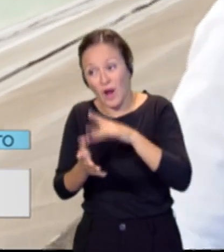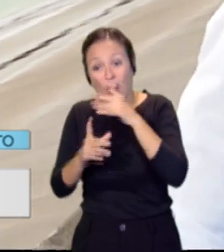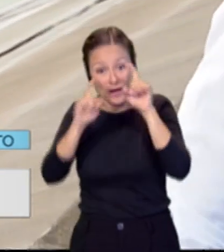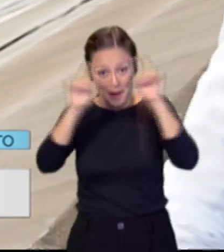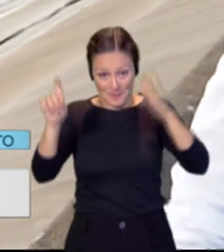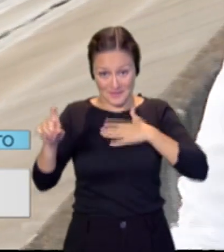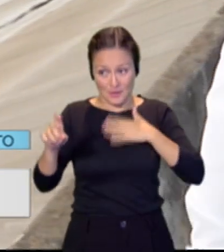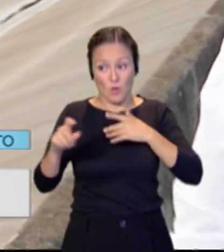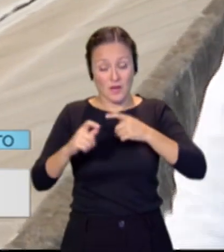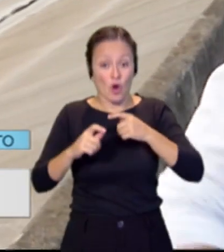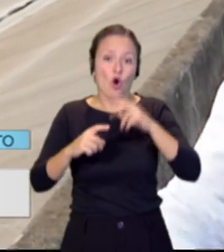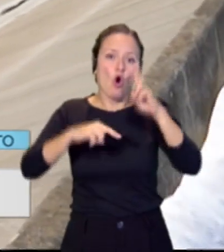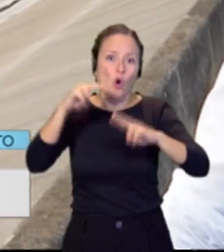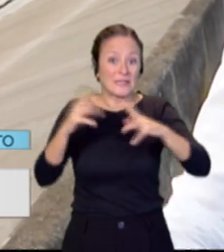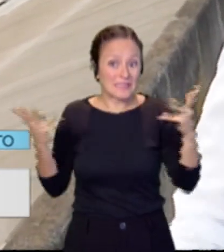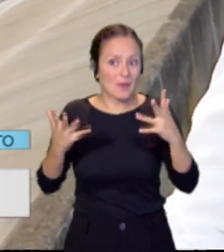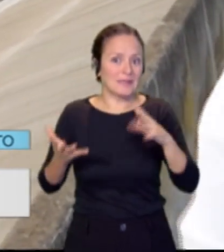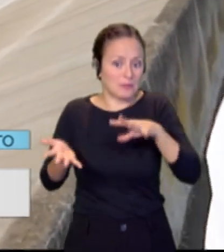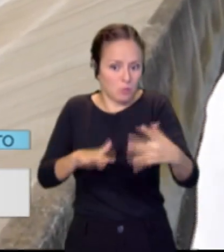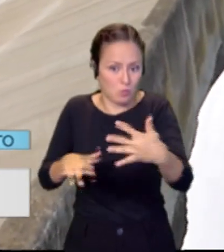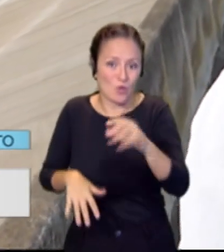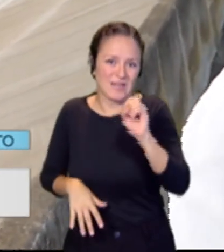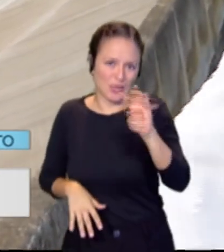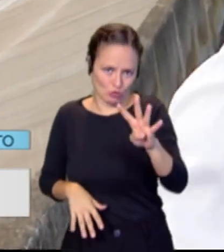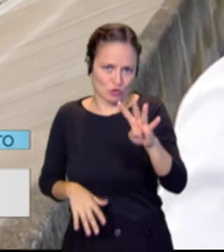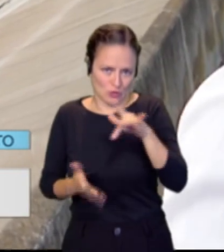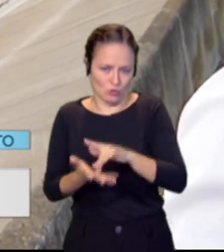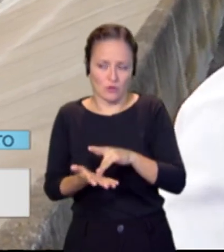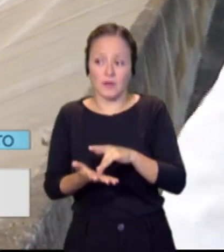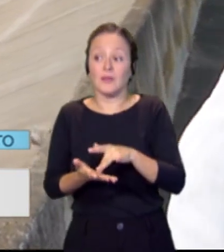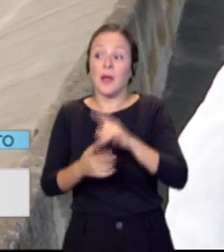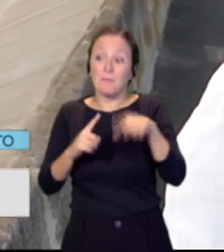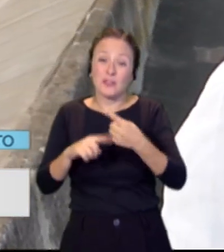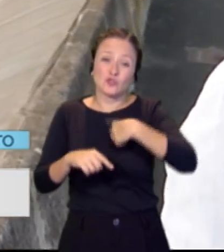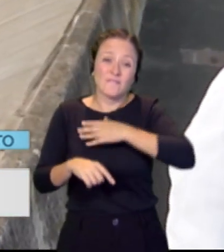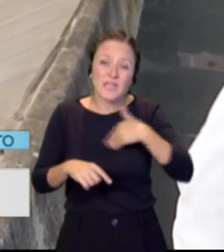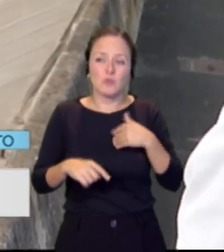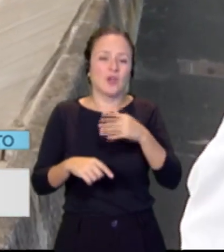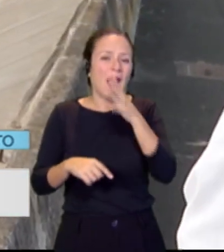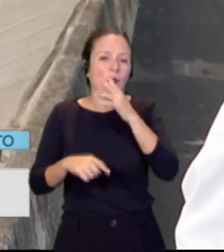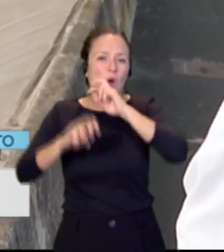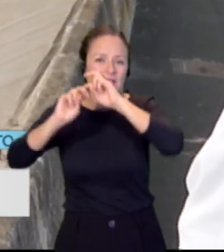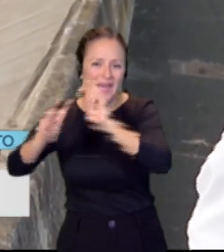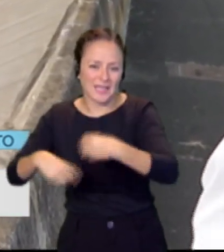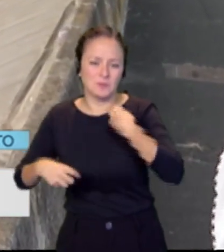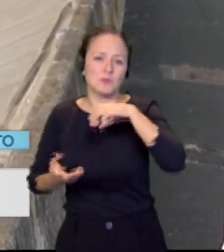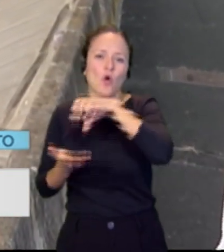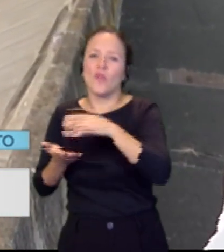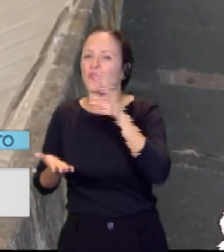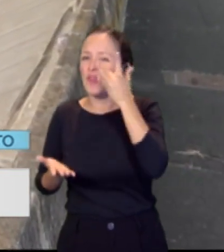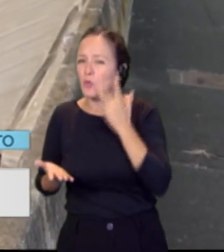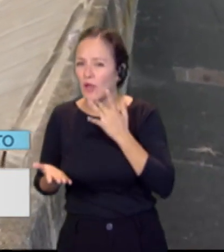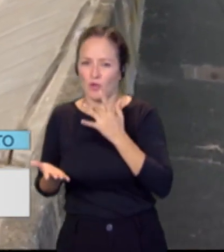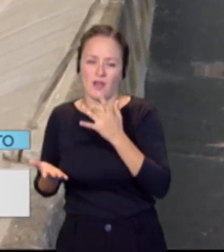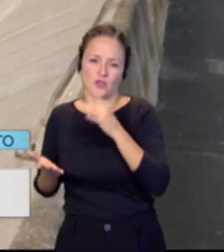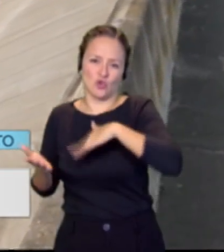emergencia y, bueno, la que nos atañe en este caso es la de la impulsión de aguas regeneradas desde la depuradora del Valle de la Orotava, al lado del Hotel